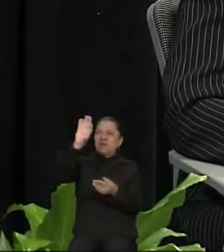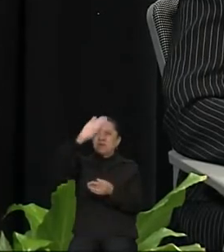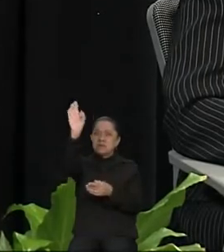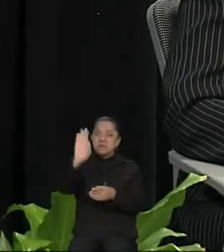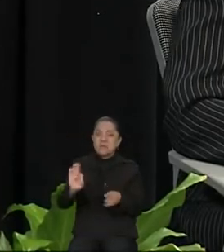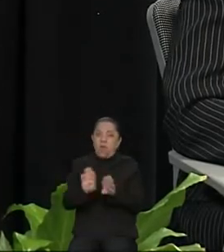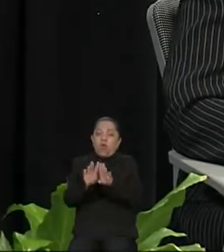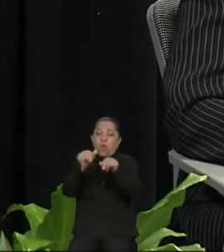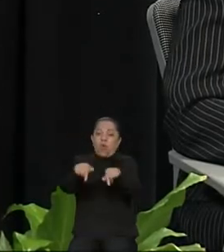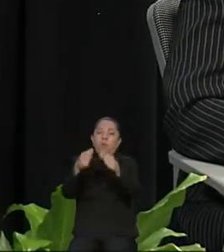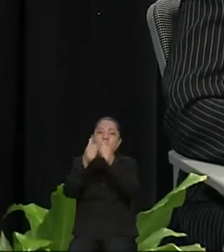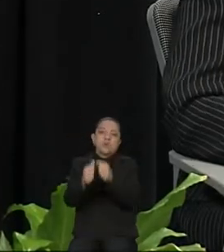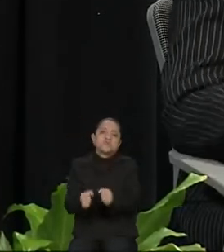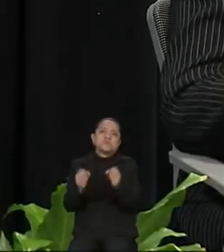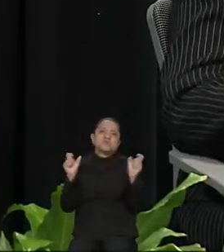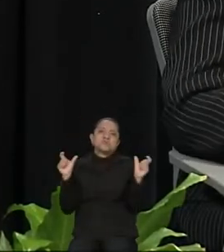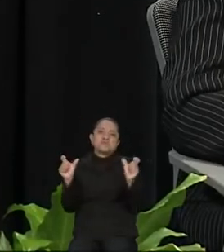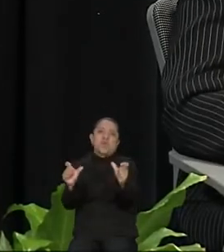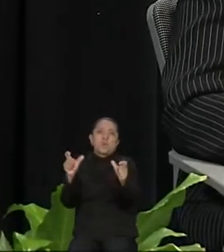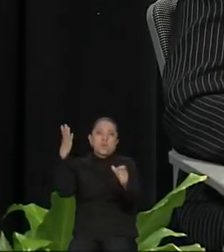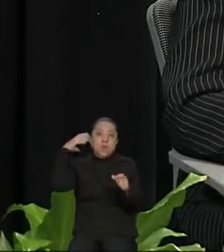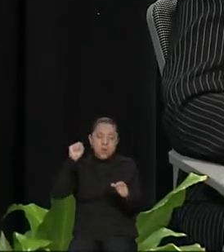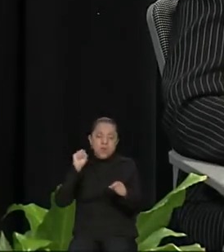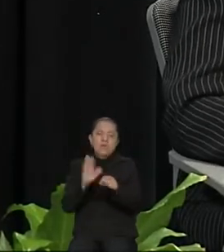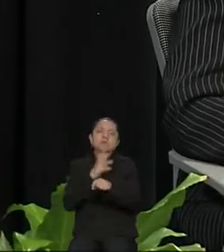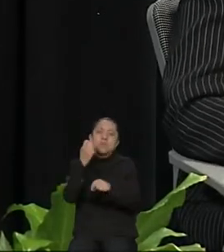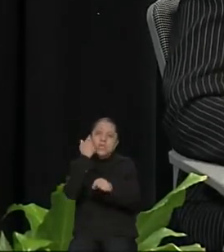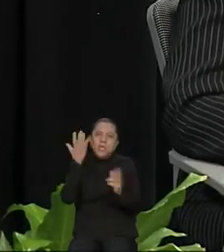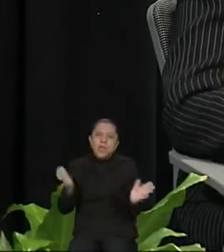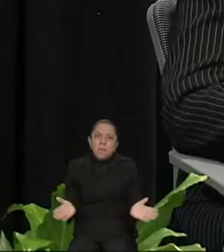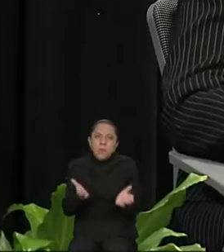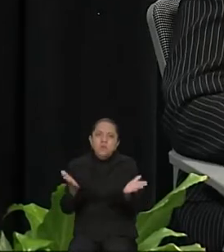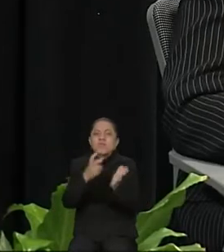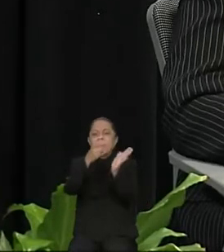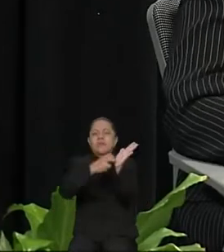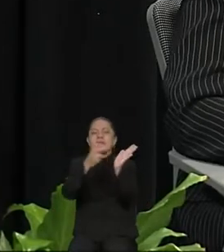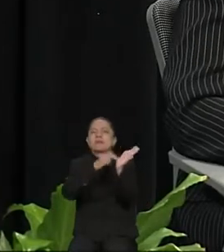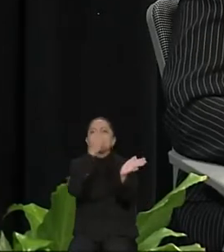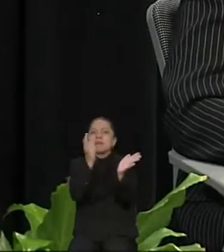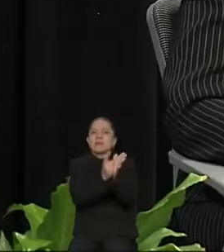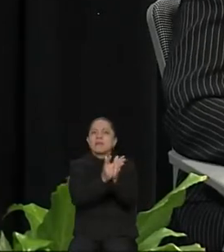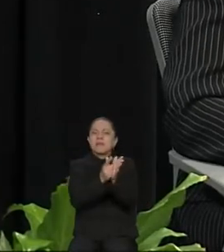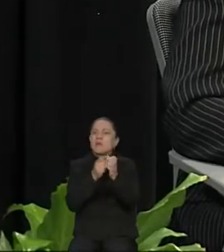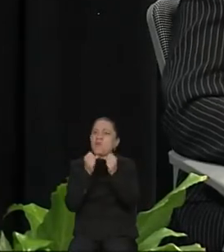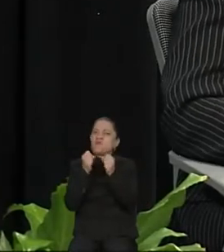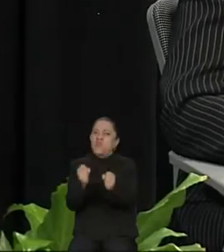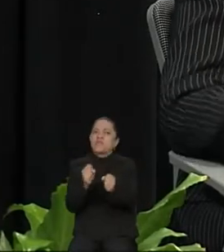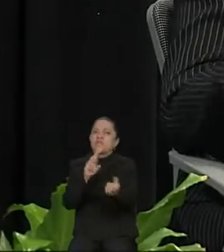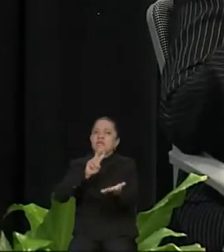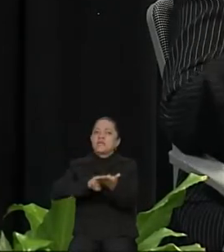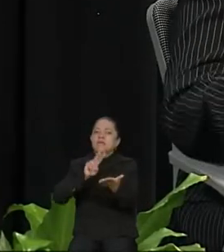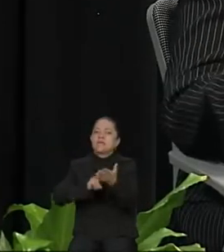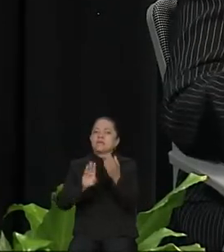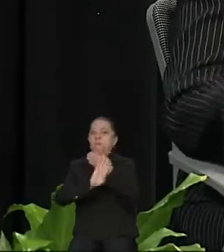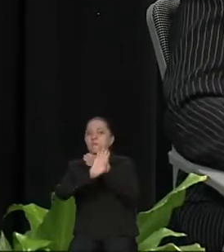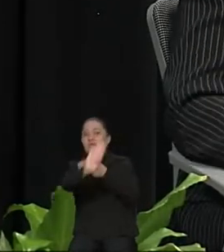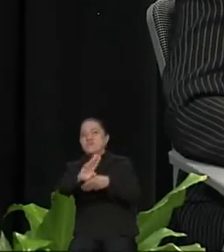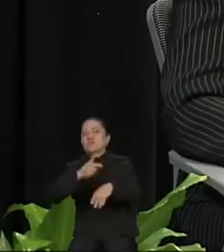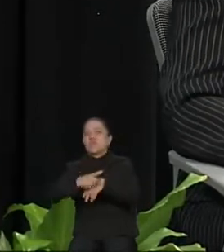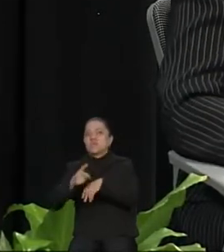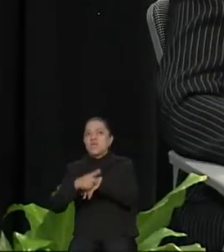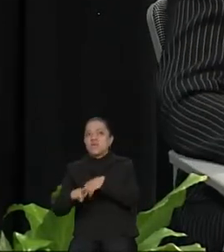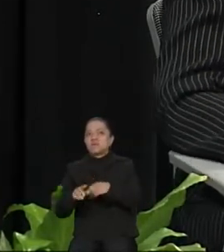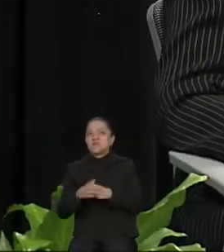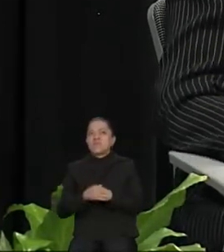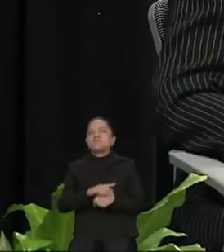Morelos. Por ello, propongo impulsar reformas que fortalezcan y garanticen la prevención del delito. Y en lo siguiente digo lo